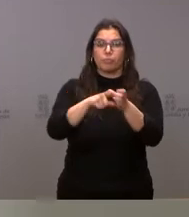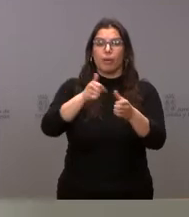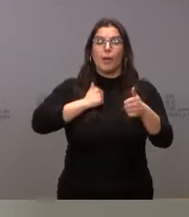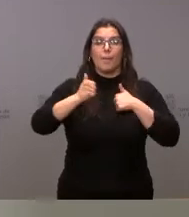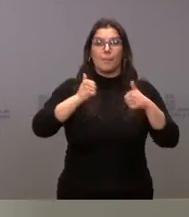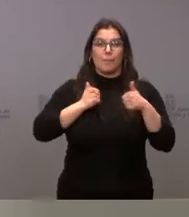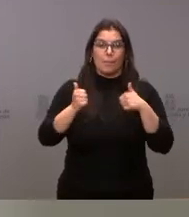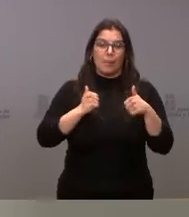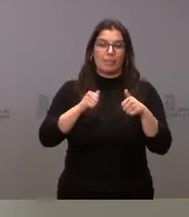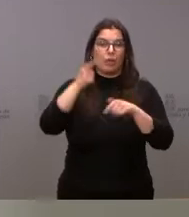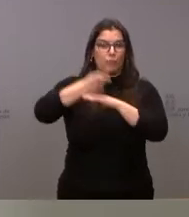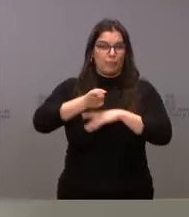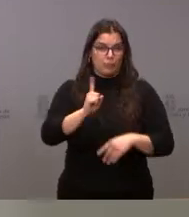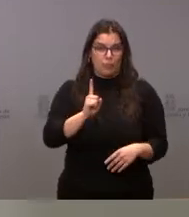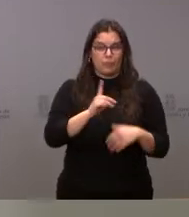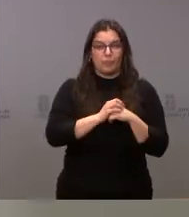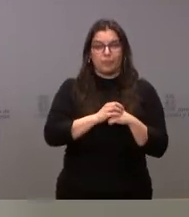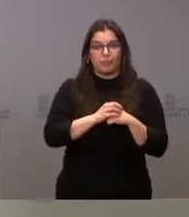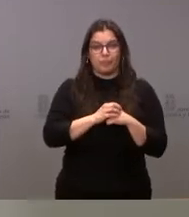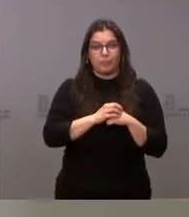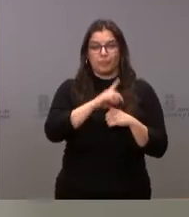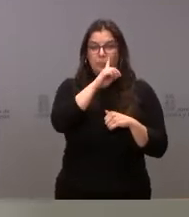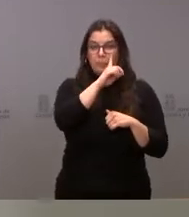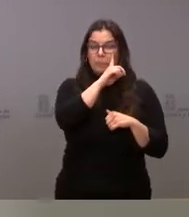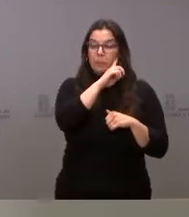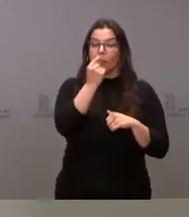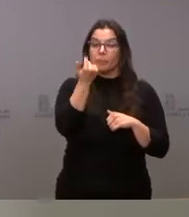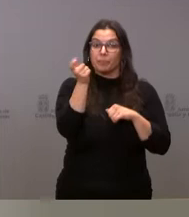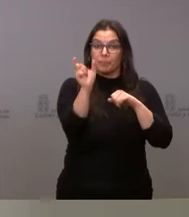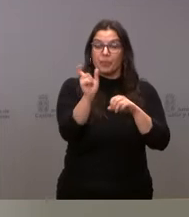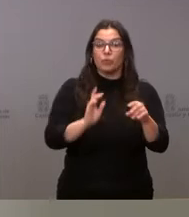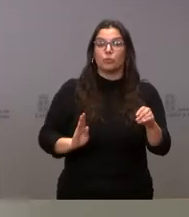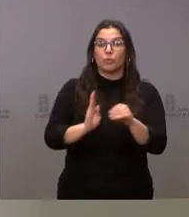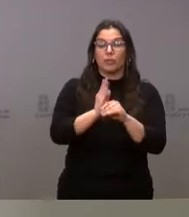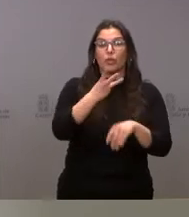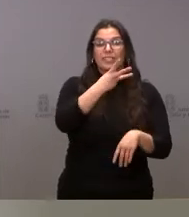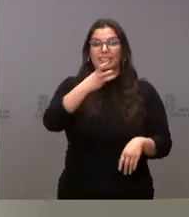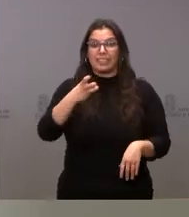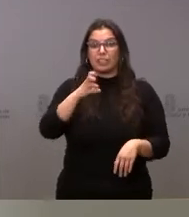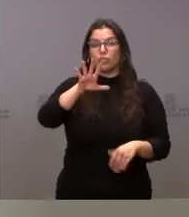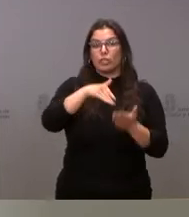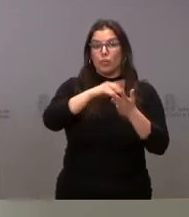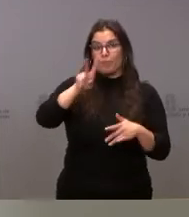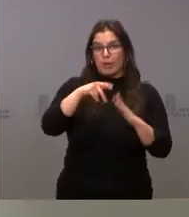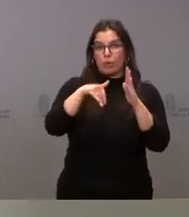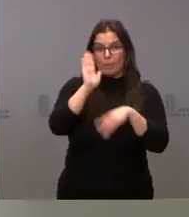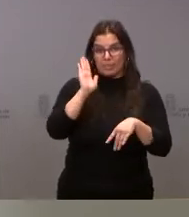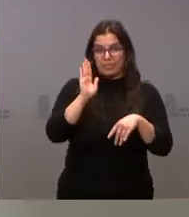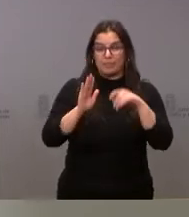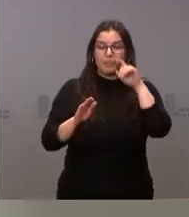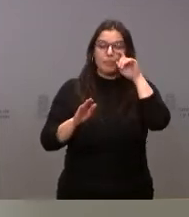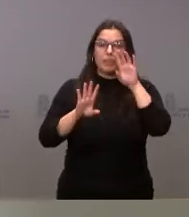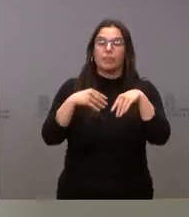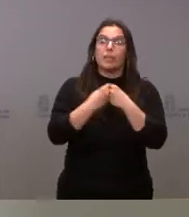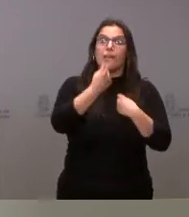habilitantes. La cuantía total de la subvención supera los 305.000 euros. Son